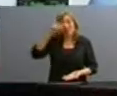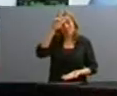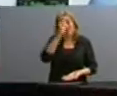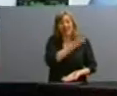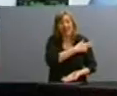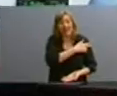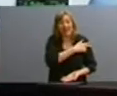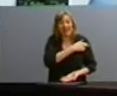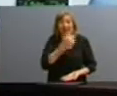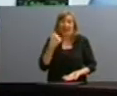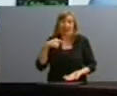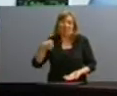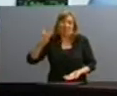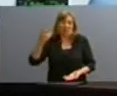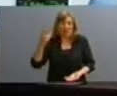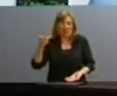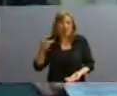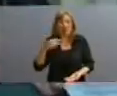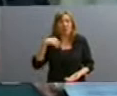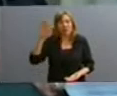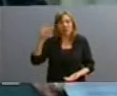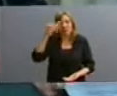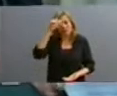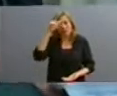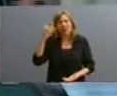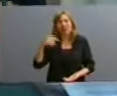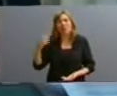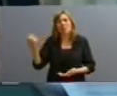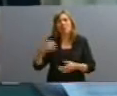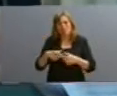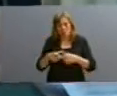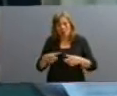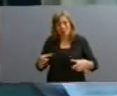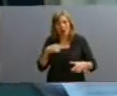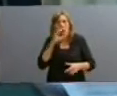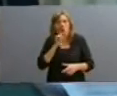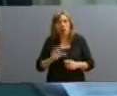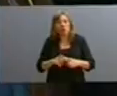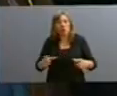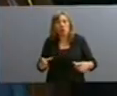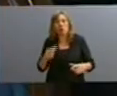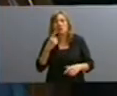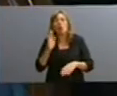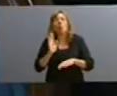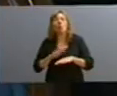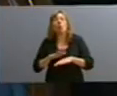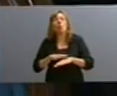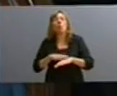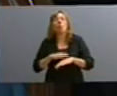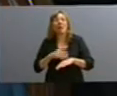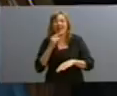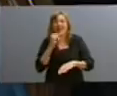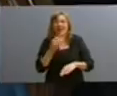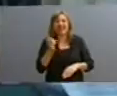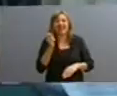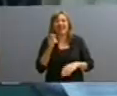que hoy está fallecido también, cuando apareció ese anónimo, involucrando a quien era jefe de la